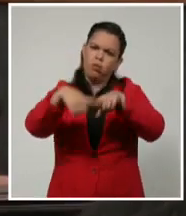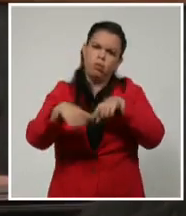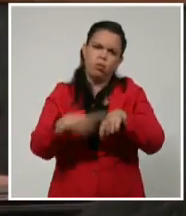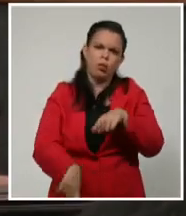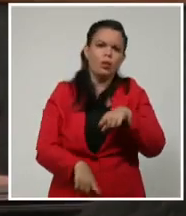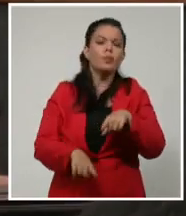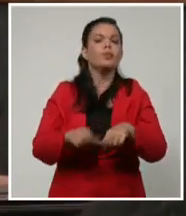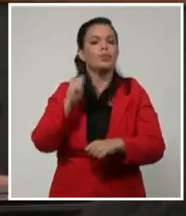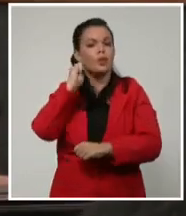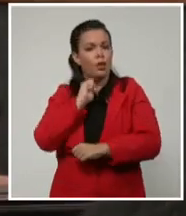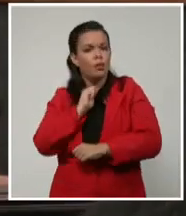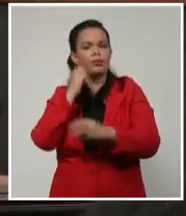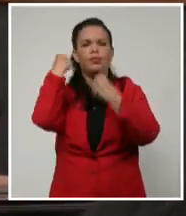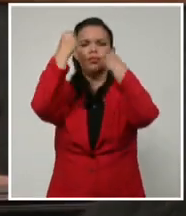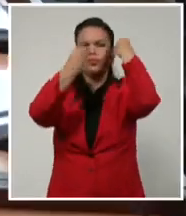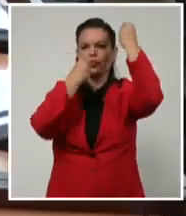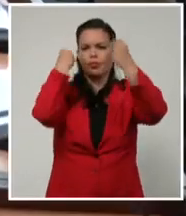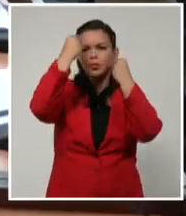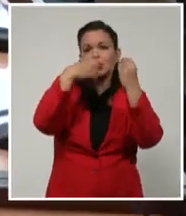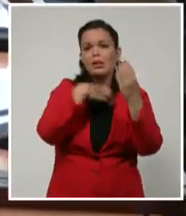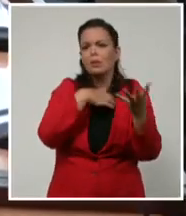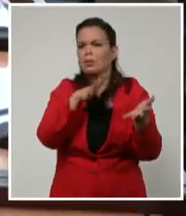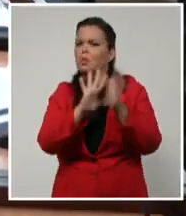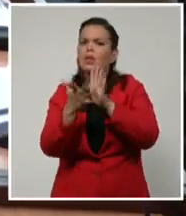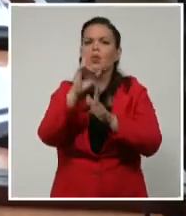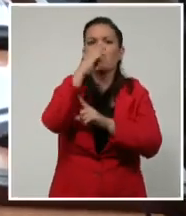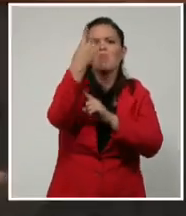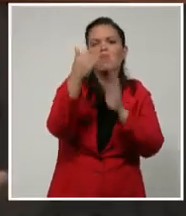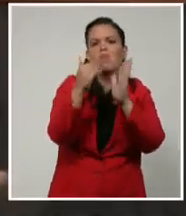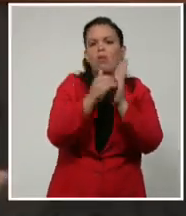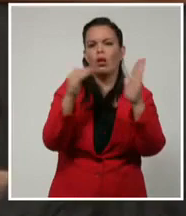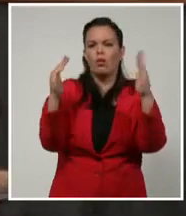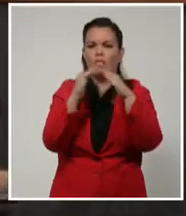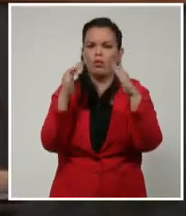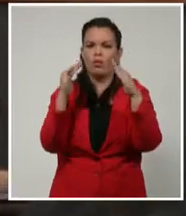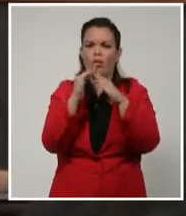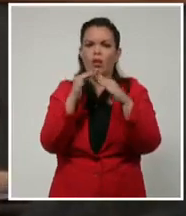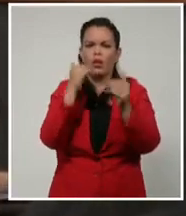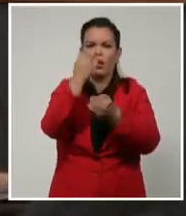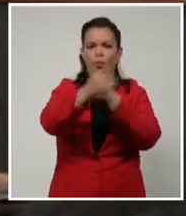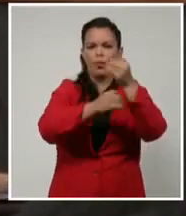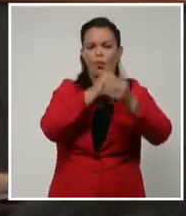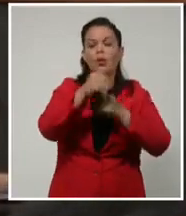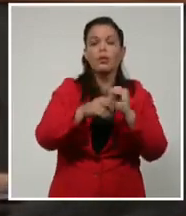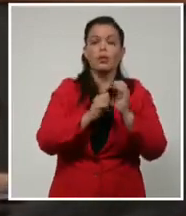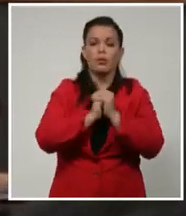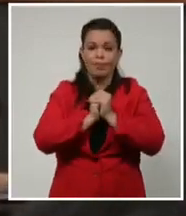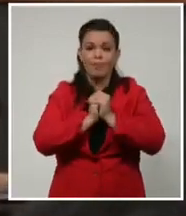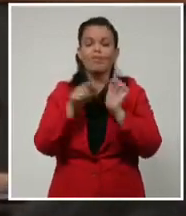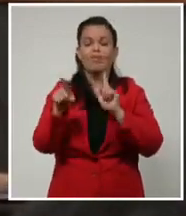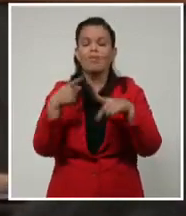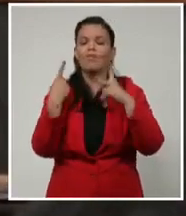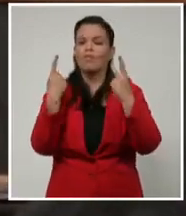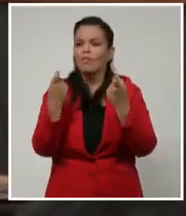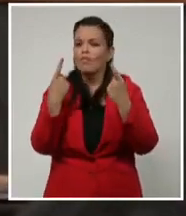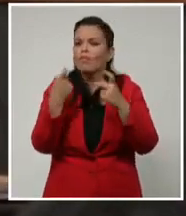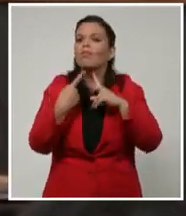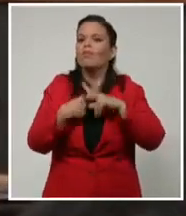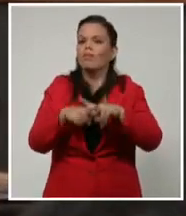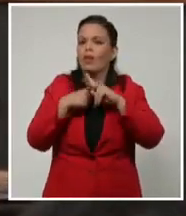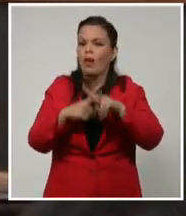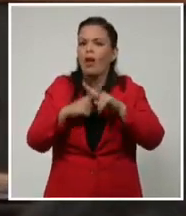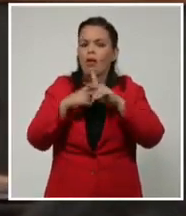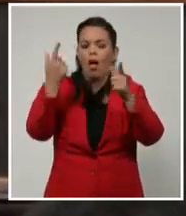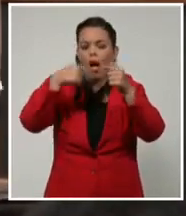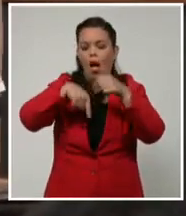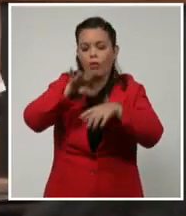rápidas que hemos sacado hay más de mil viviendas afectadas, que hay que recuperarlas de manera inmediata y sobre todo los derrumbes totales, que